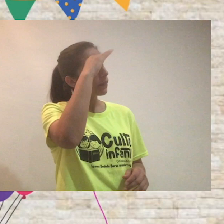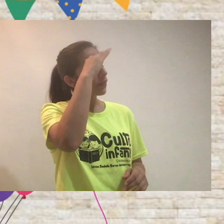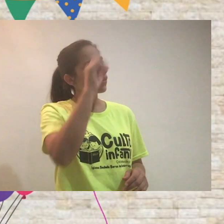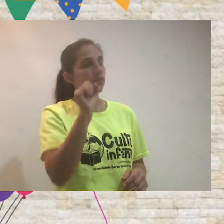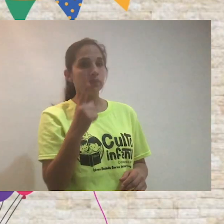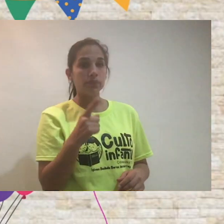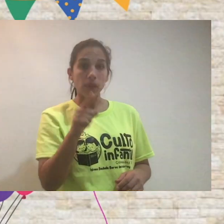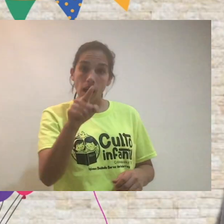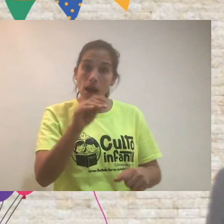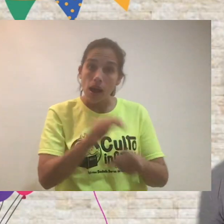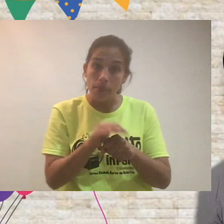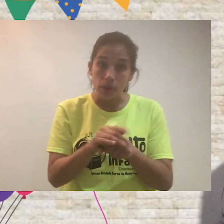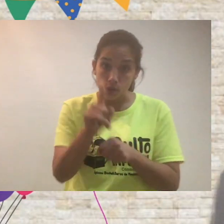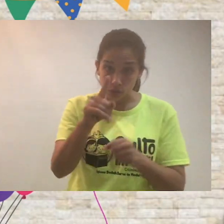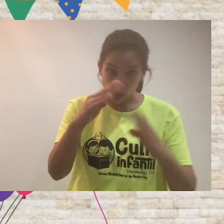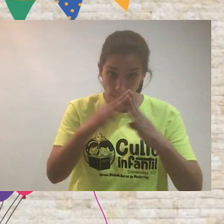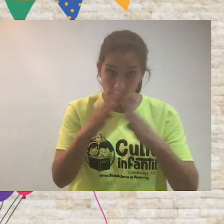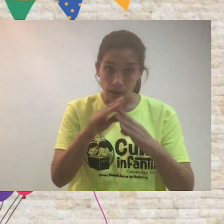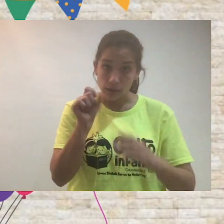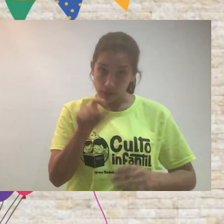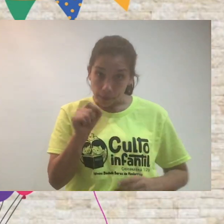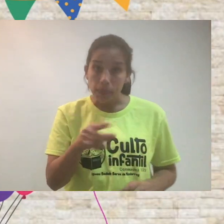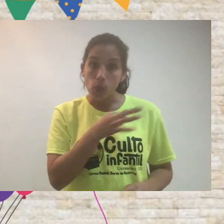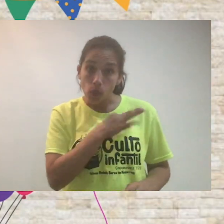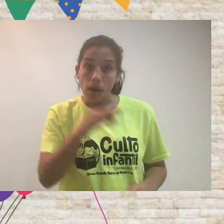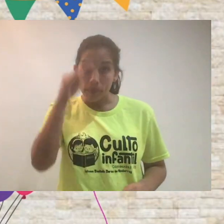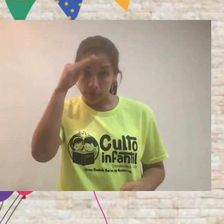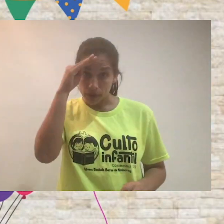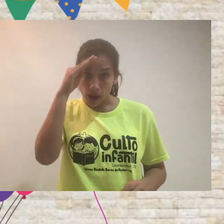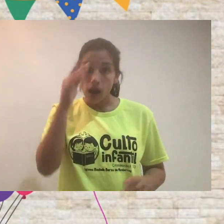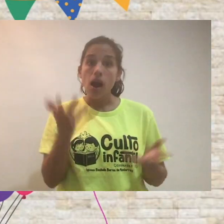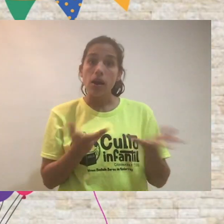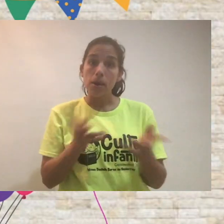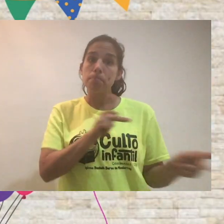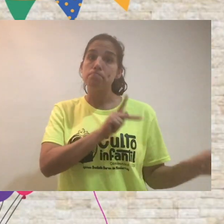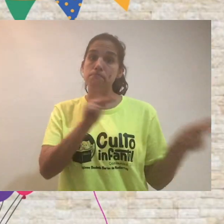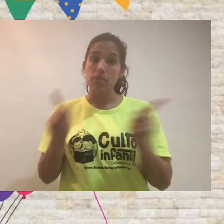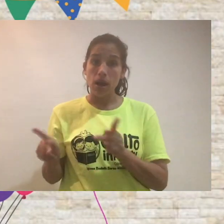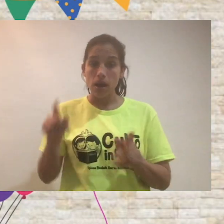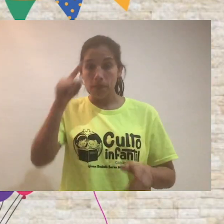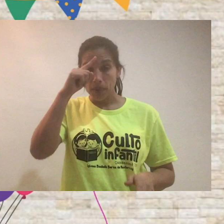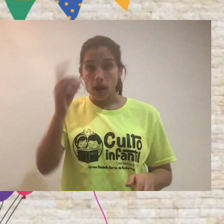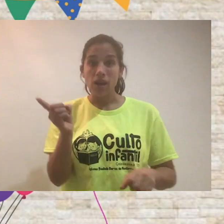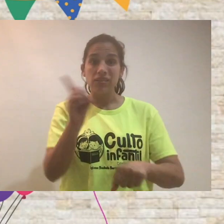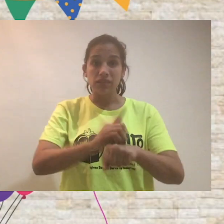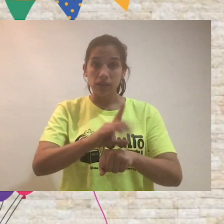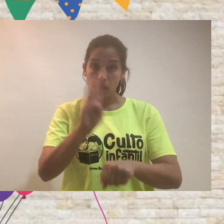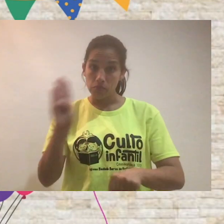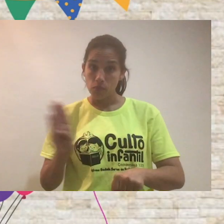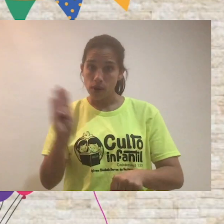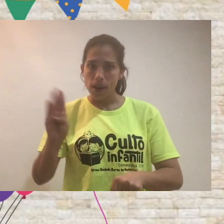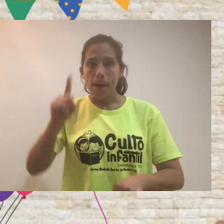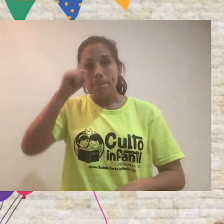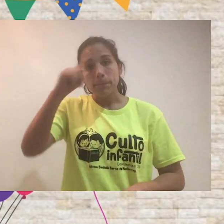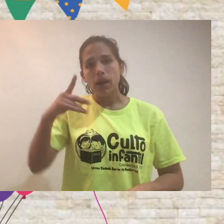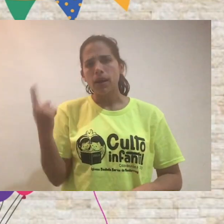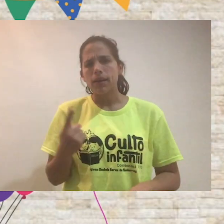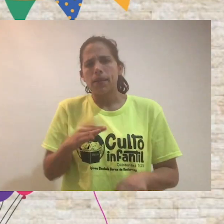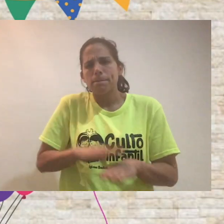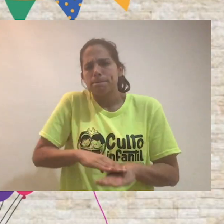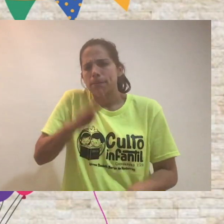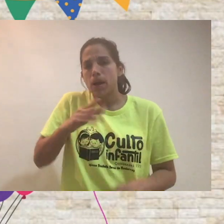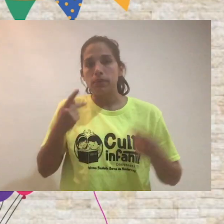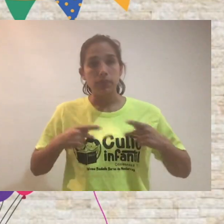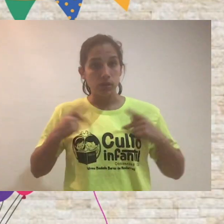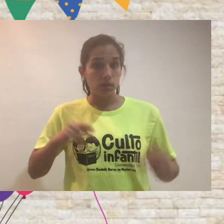algo. Amiguito, ¿y tú que estás en casa? También puedes pensar y planear algo para hacer en Halloween. Para que más personas puedan escuchar la